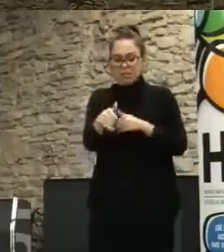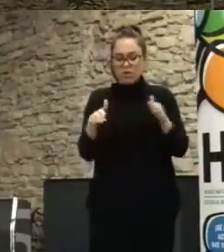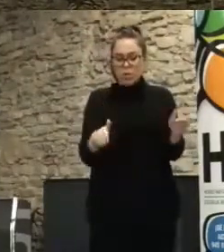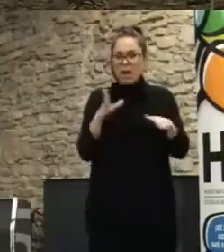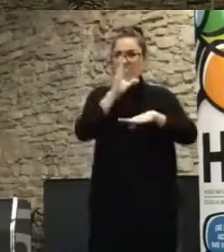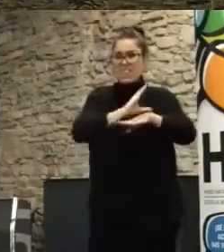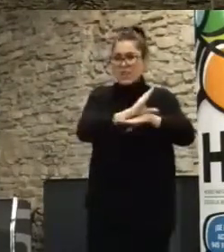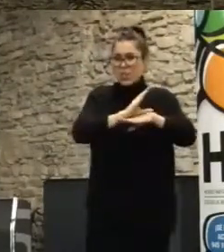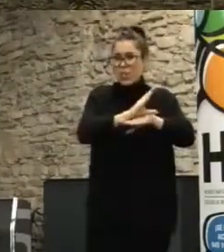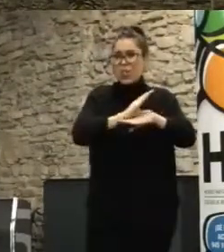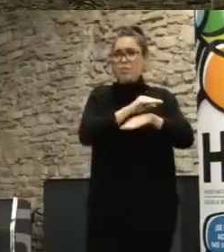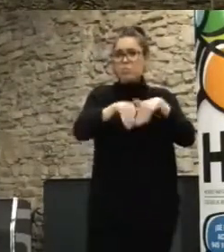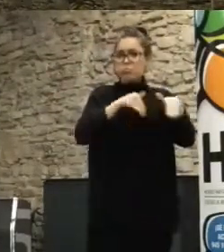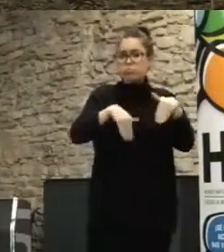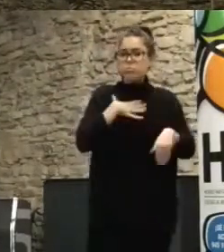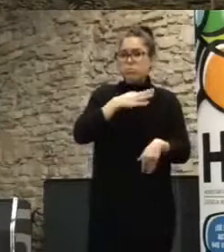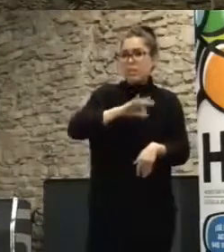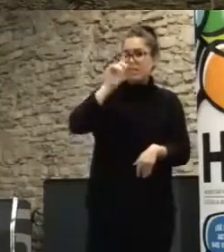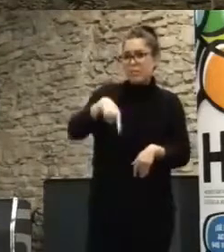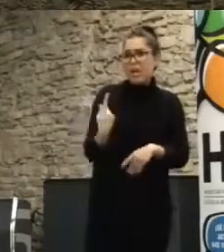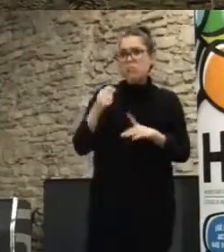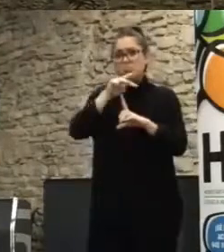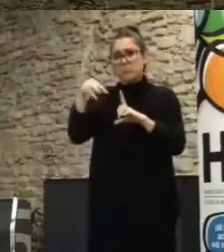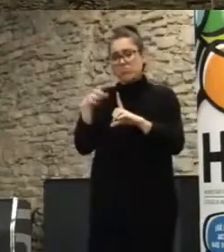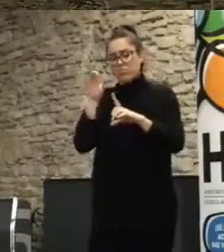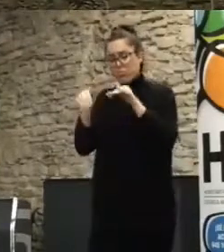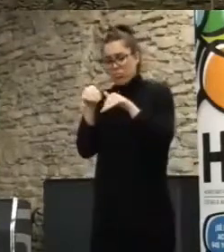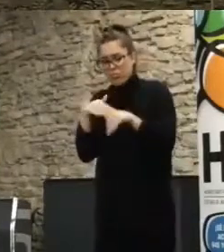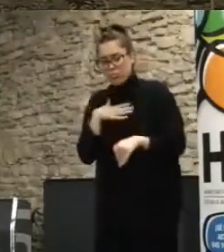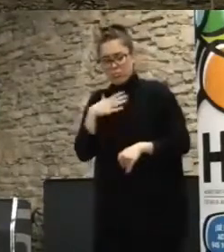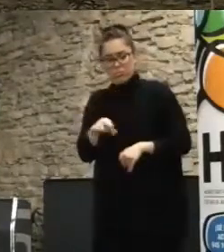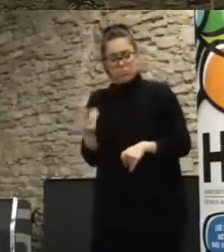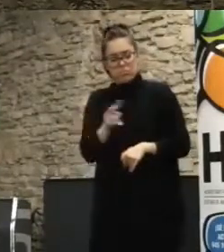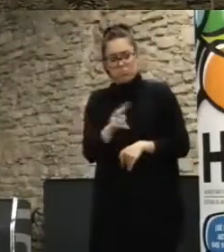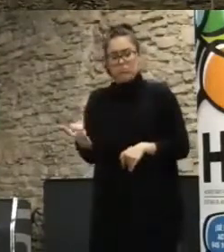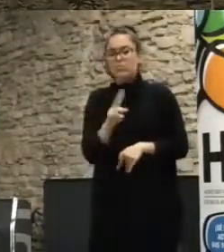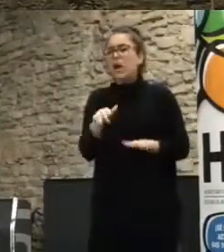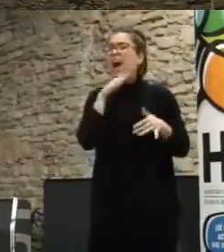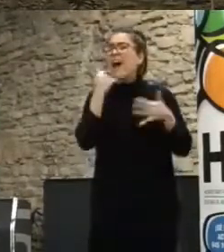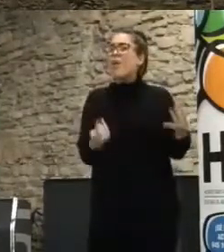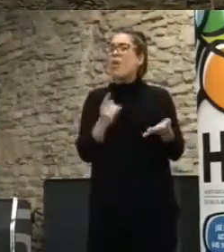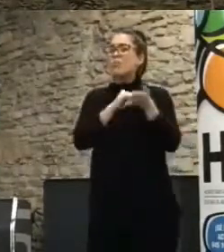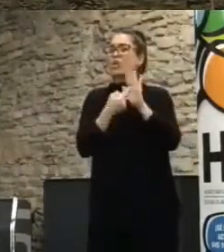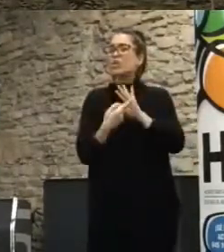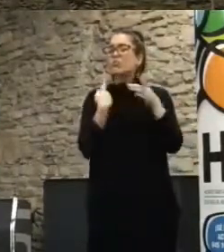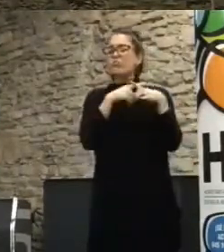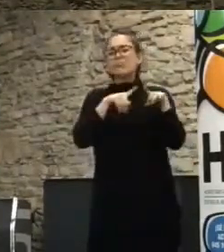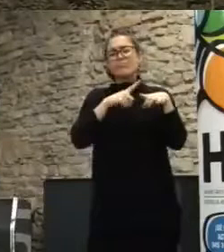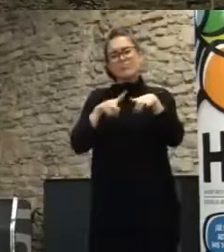cívicos, etcétera, y bueno, fue muy interesante. Ahora hay toda una serie de proyectos para que las propuestas